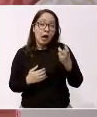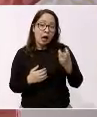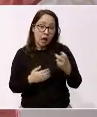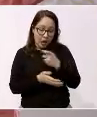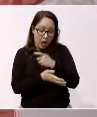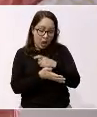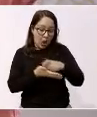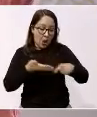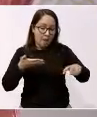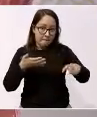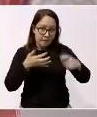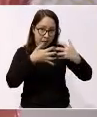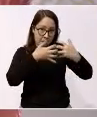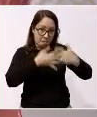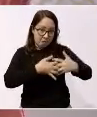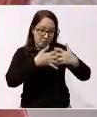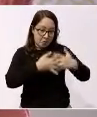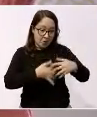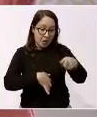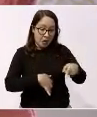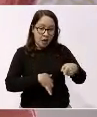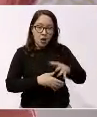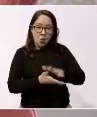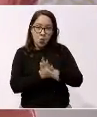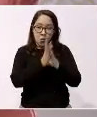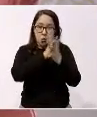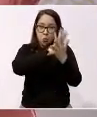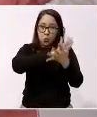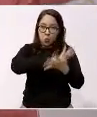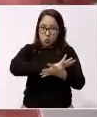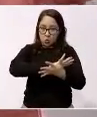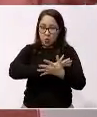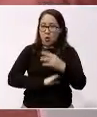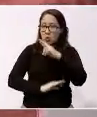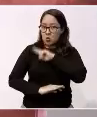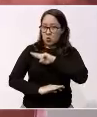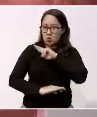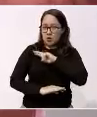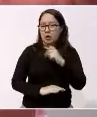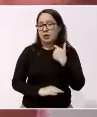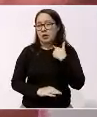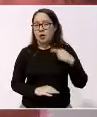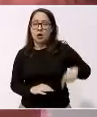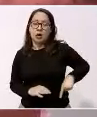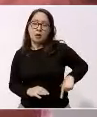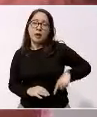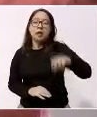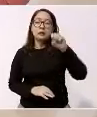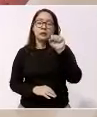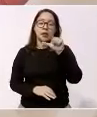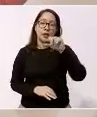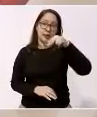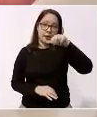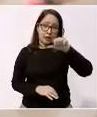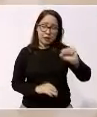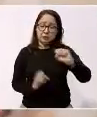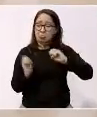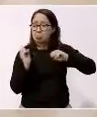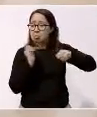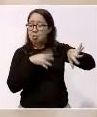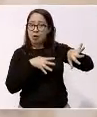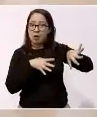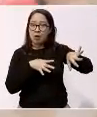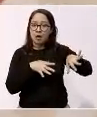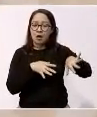que privatizaron desde el gobierno de Salinas, que la habían dejado ahí arrumbada, de repente